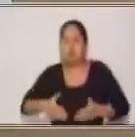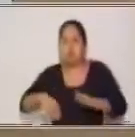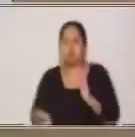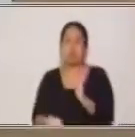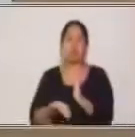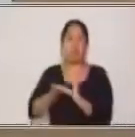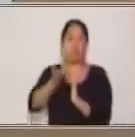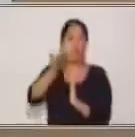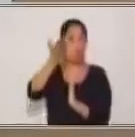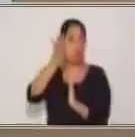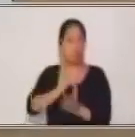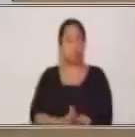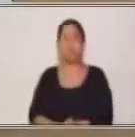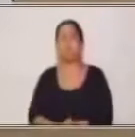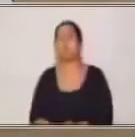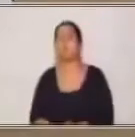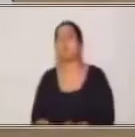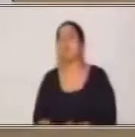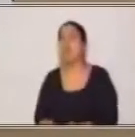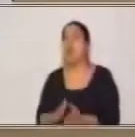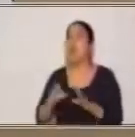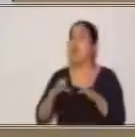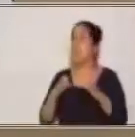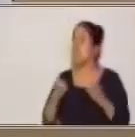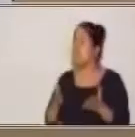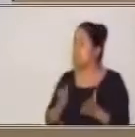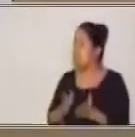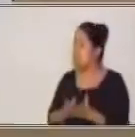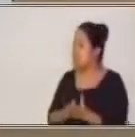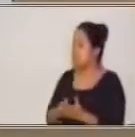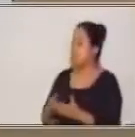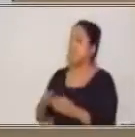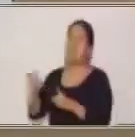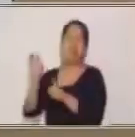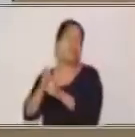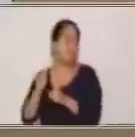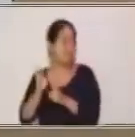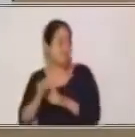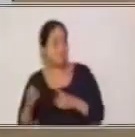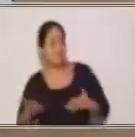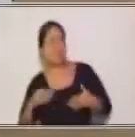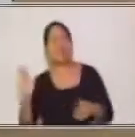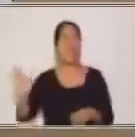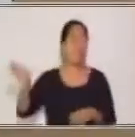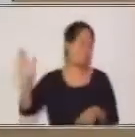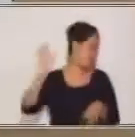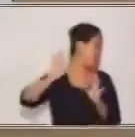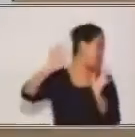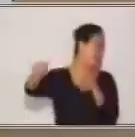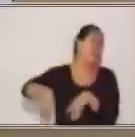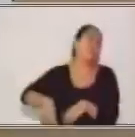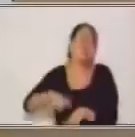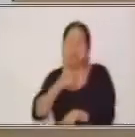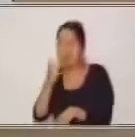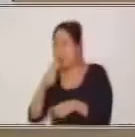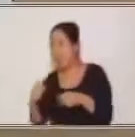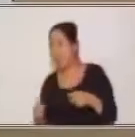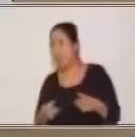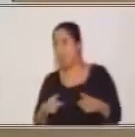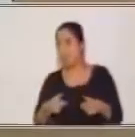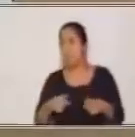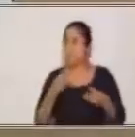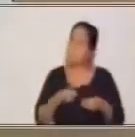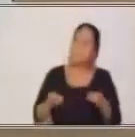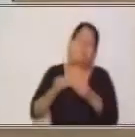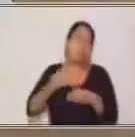es alto. ¿Sí? O sea, ya bromean, ya se dirigen en algún momento con